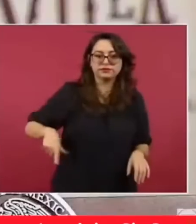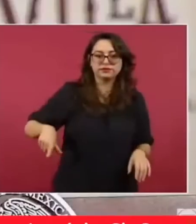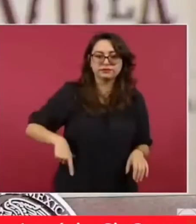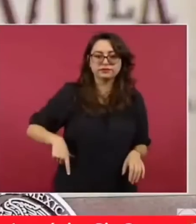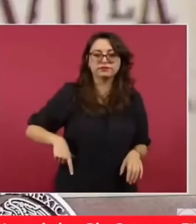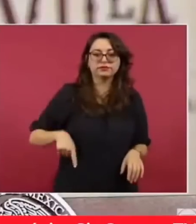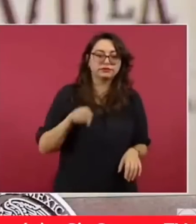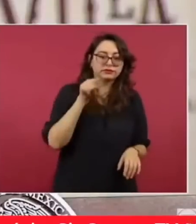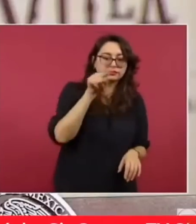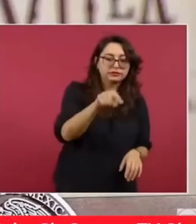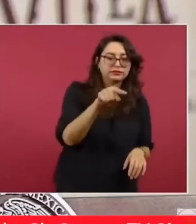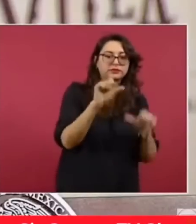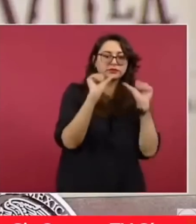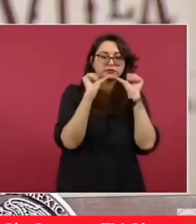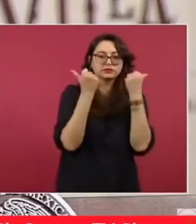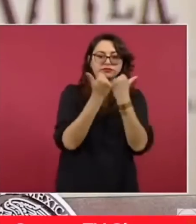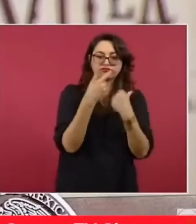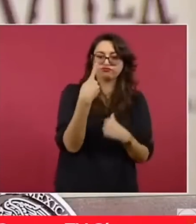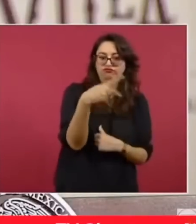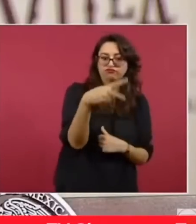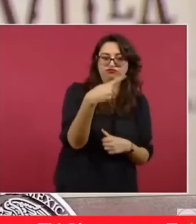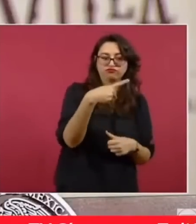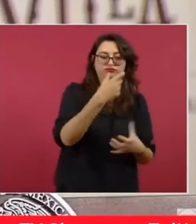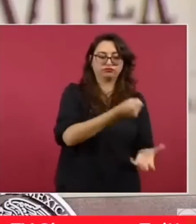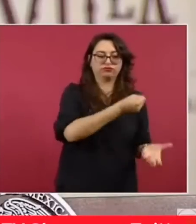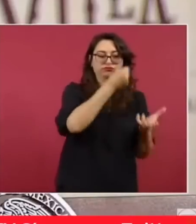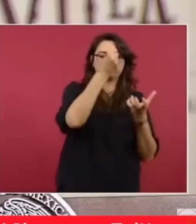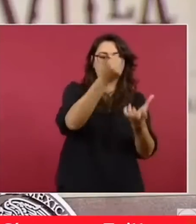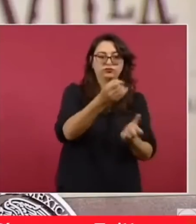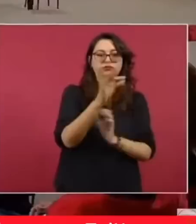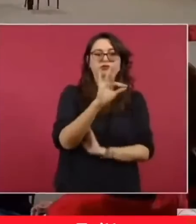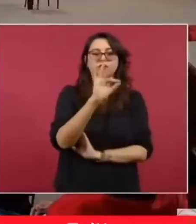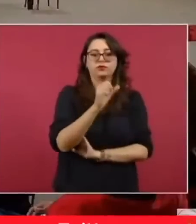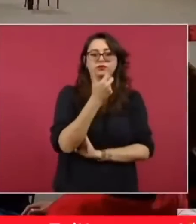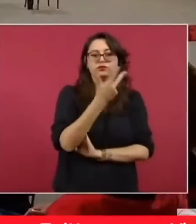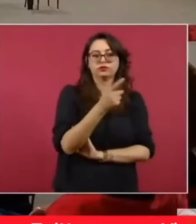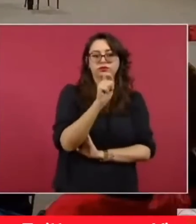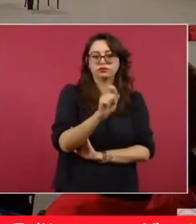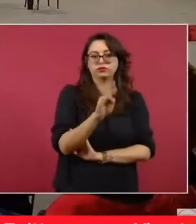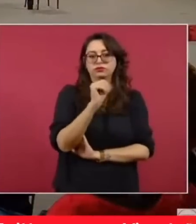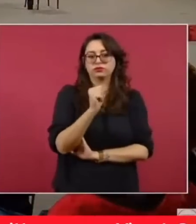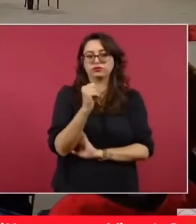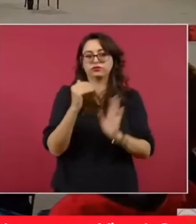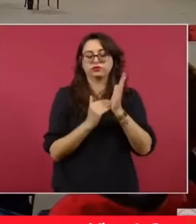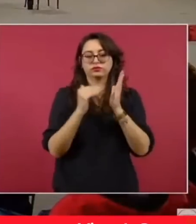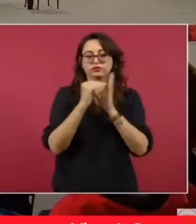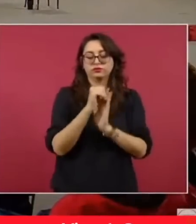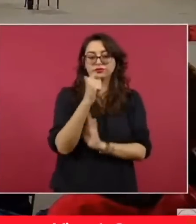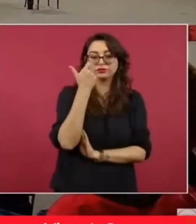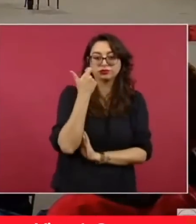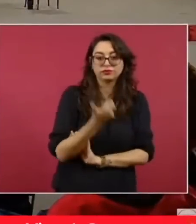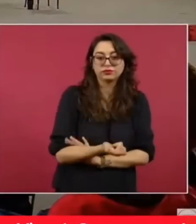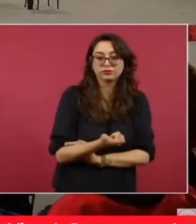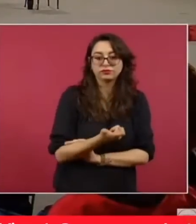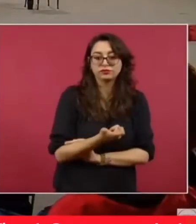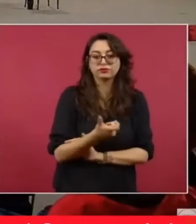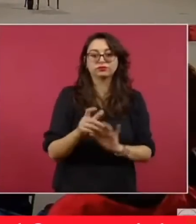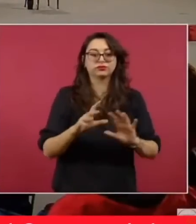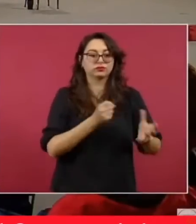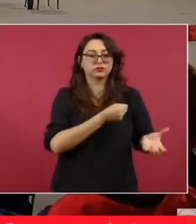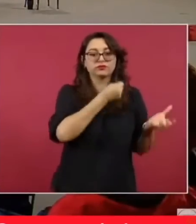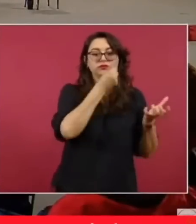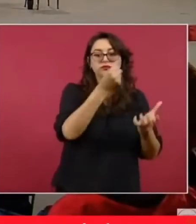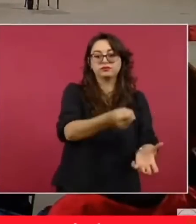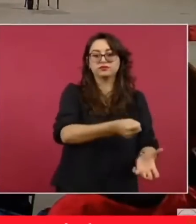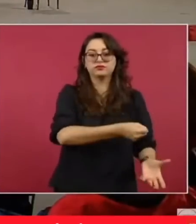donó a Claudio X. González y su organización cuarenta y ocho punto nueve millones de pesos. Y todo esto